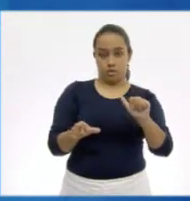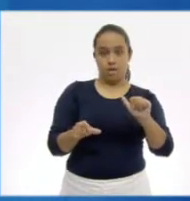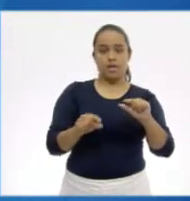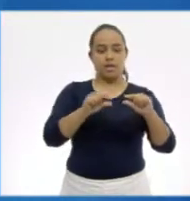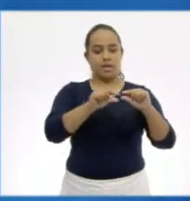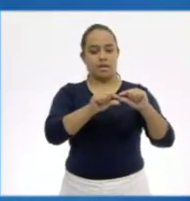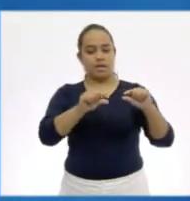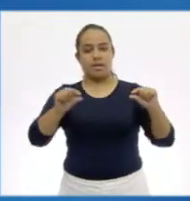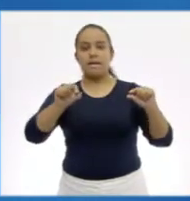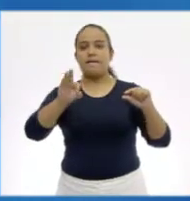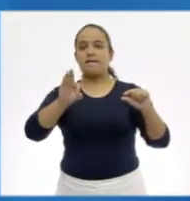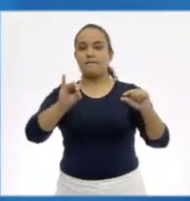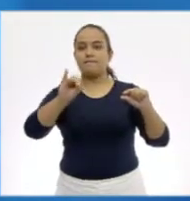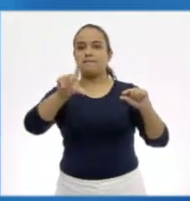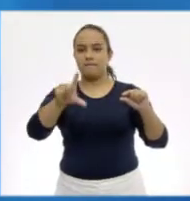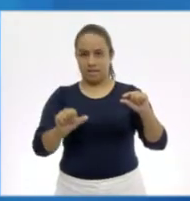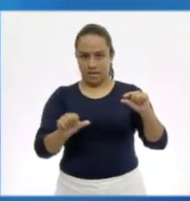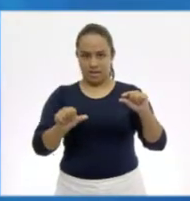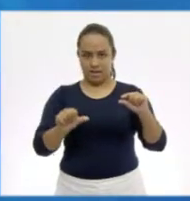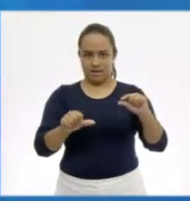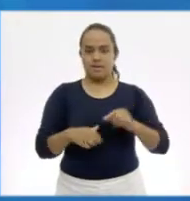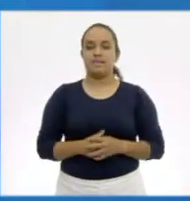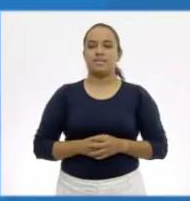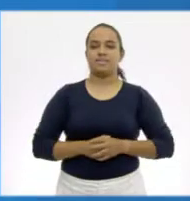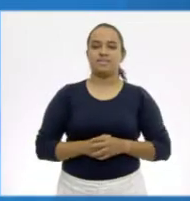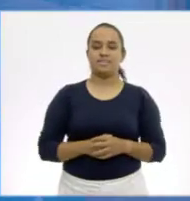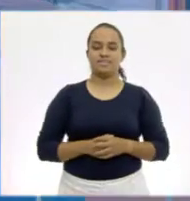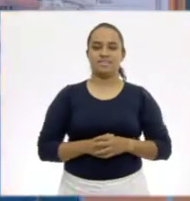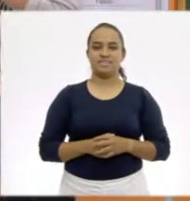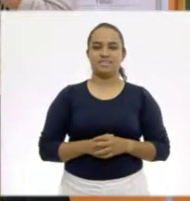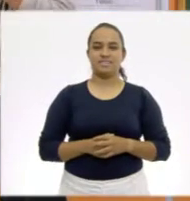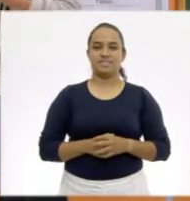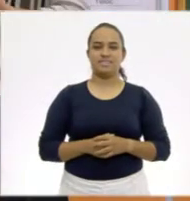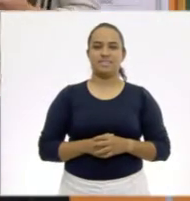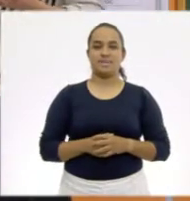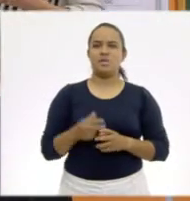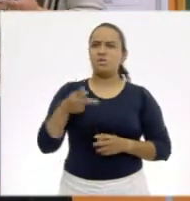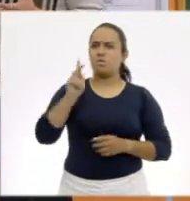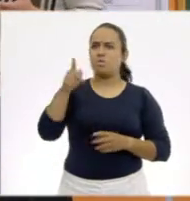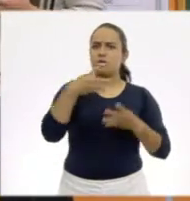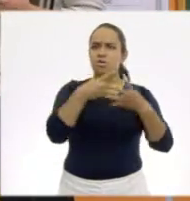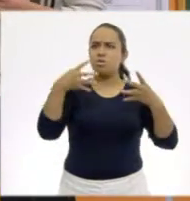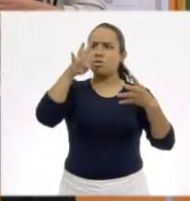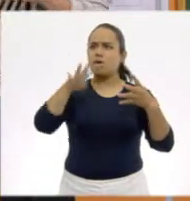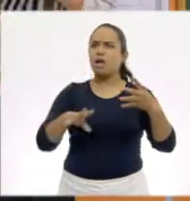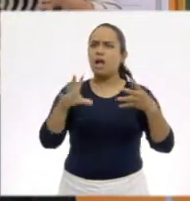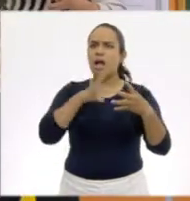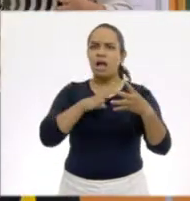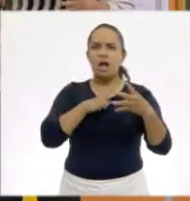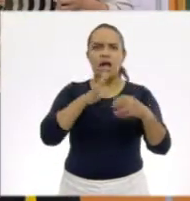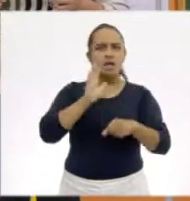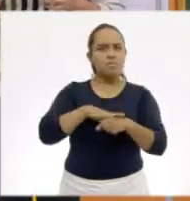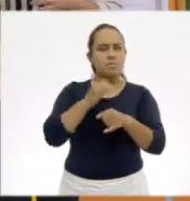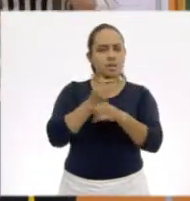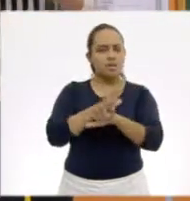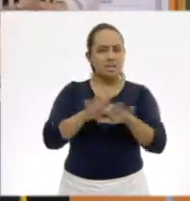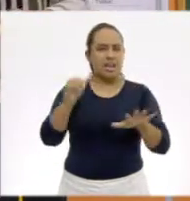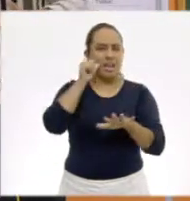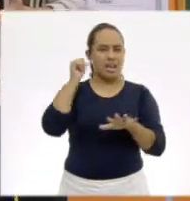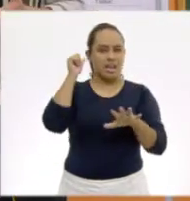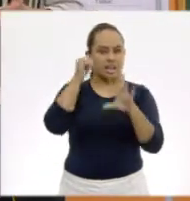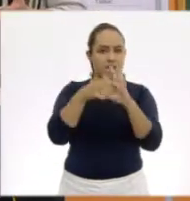columnas. Columnas. Y en horizontal, filas. Filas. Pero esta tabla tiene más información. Es lo que decíamos ayer.